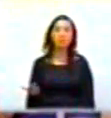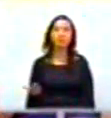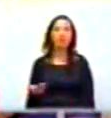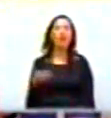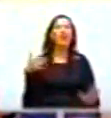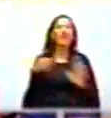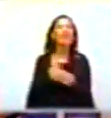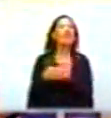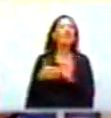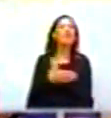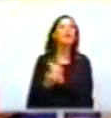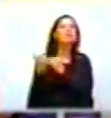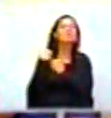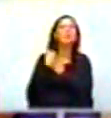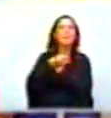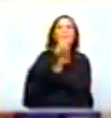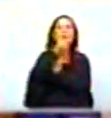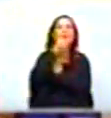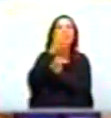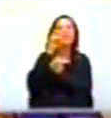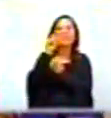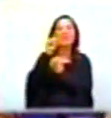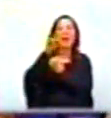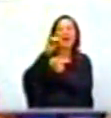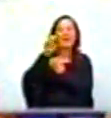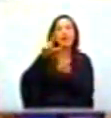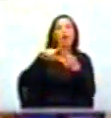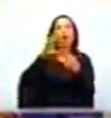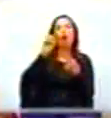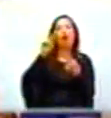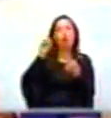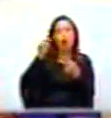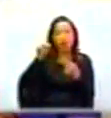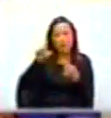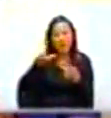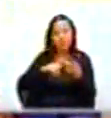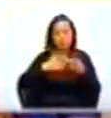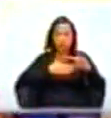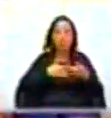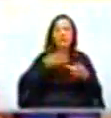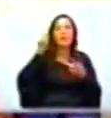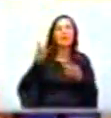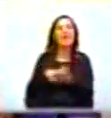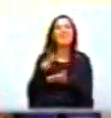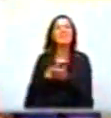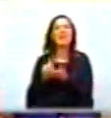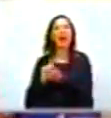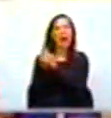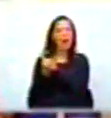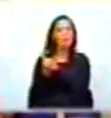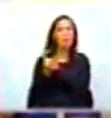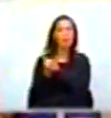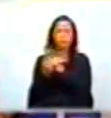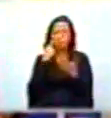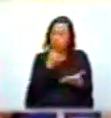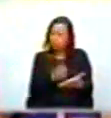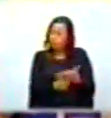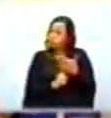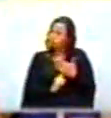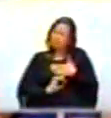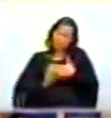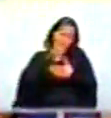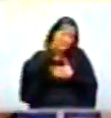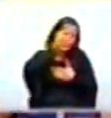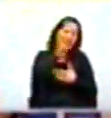Informaciones dadas por el periodista Daniel Coronel y por la revista Cambio y por este senador que señalaban una concentración pavorosa de los